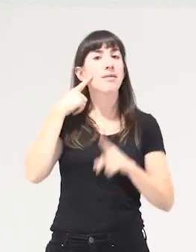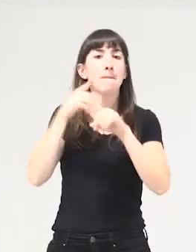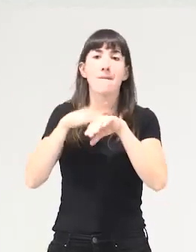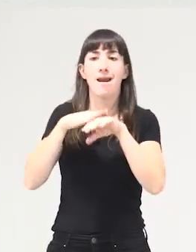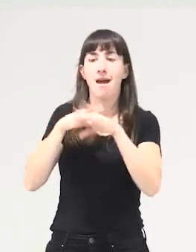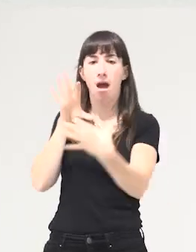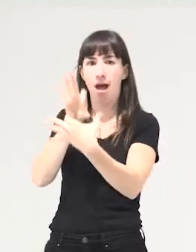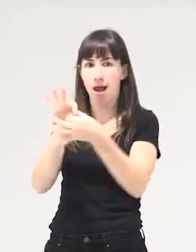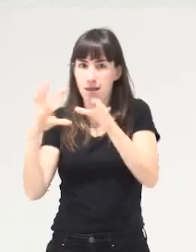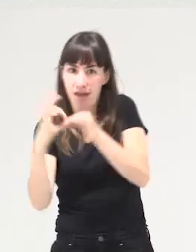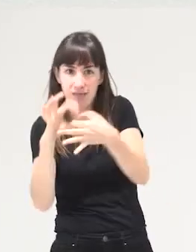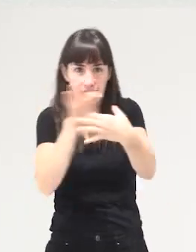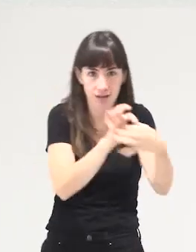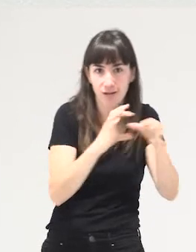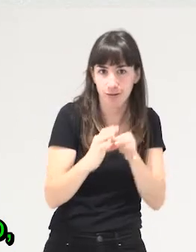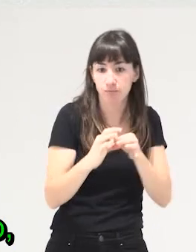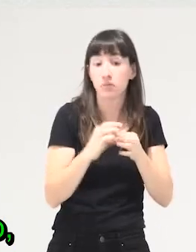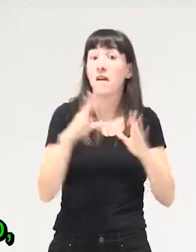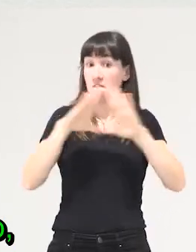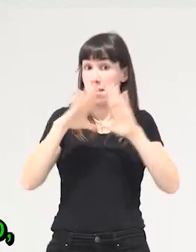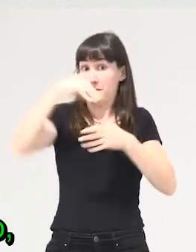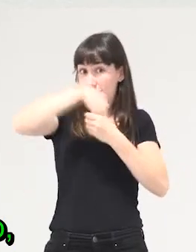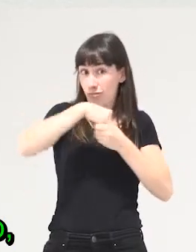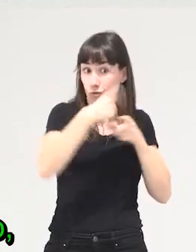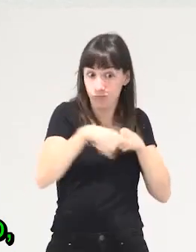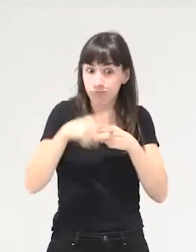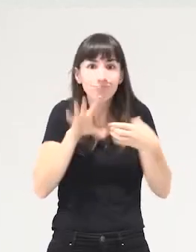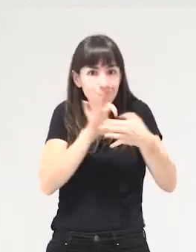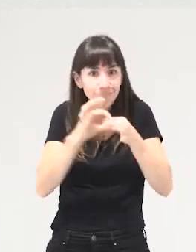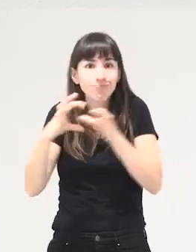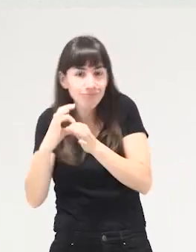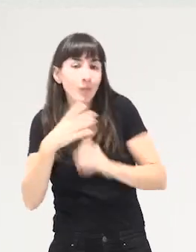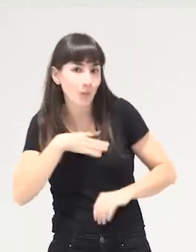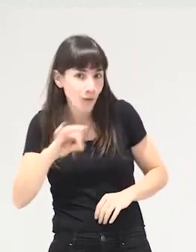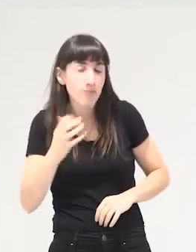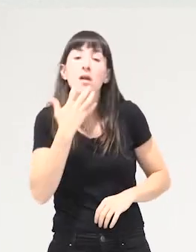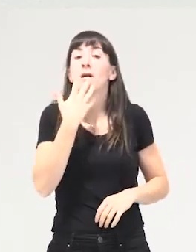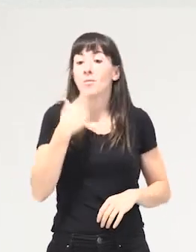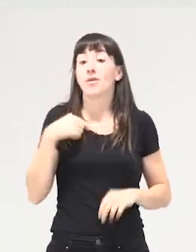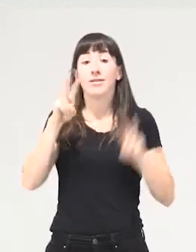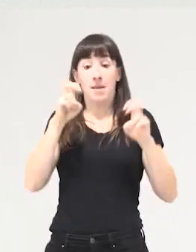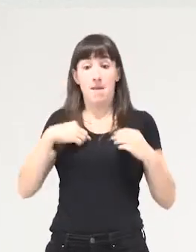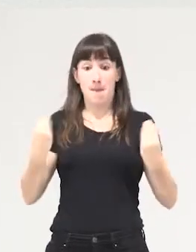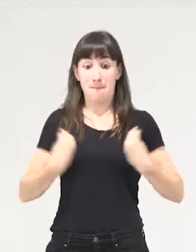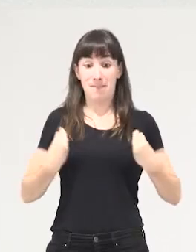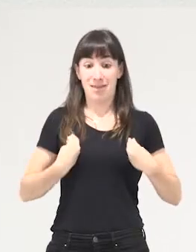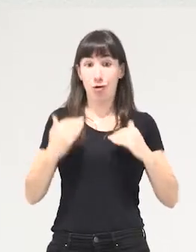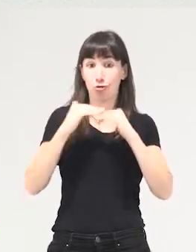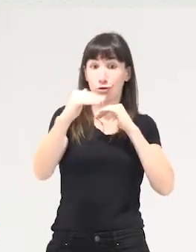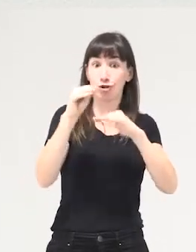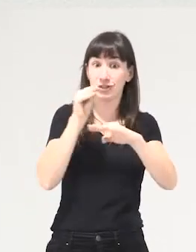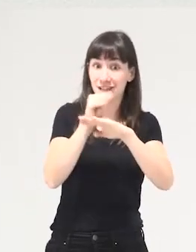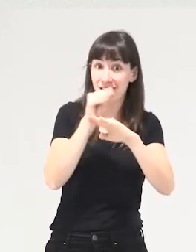generar alianzas dentro de los propios feminismos por ejemplo creo que nos ha servido esta mirada desde la sostenibilidad de la vida para